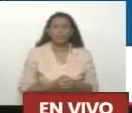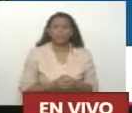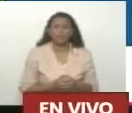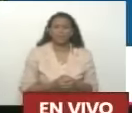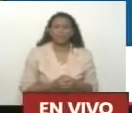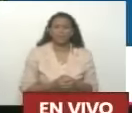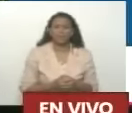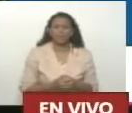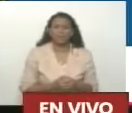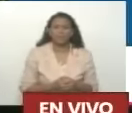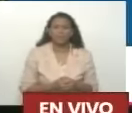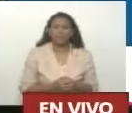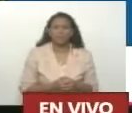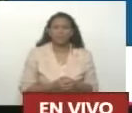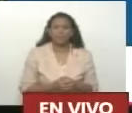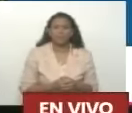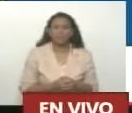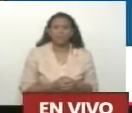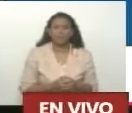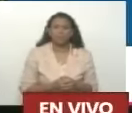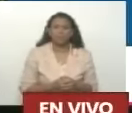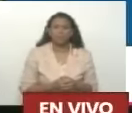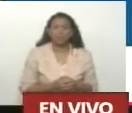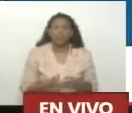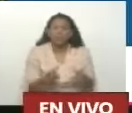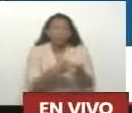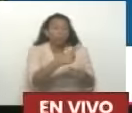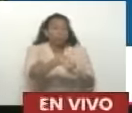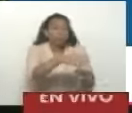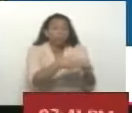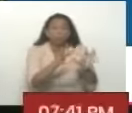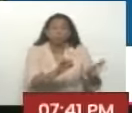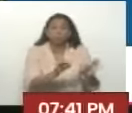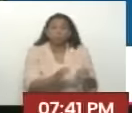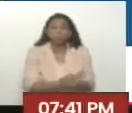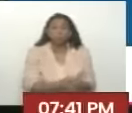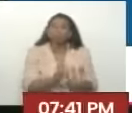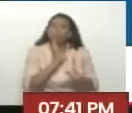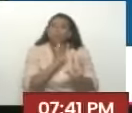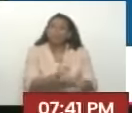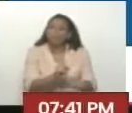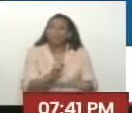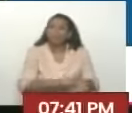O nadie Es La Machada O nadie O los que ellos digan Valga el comentario